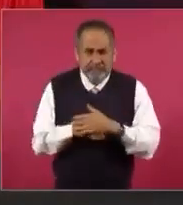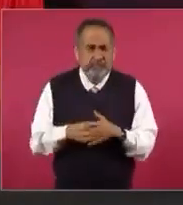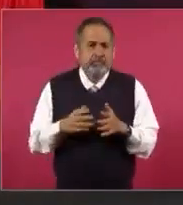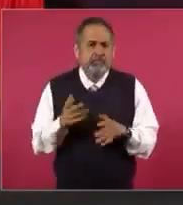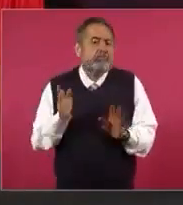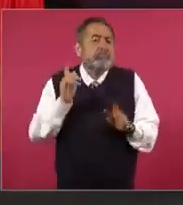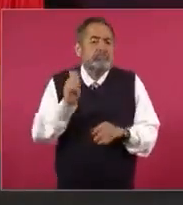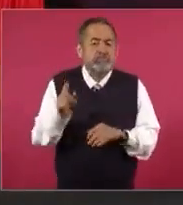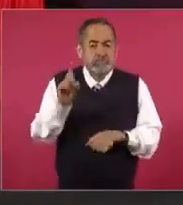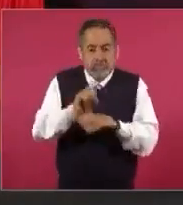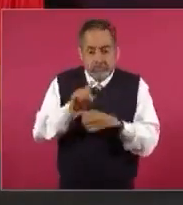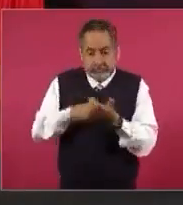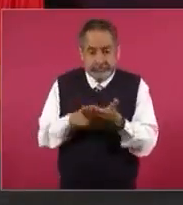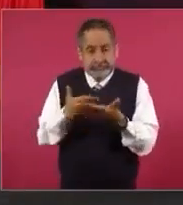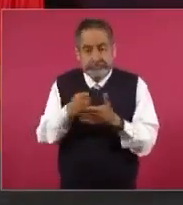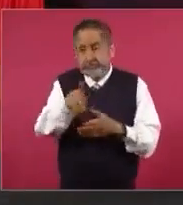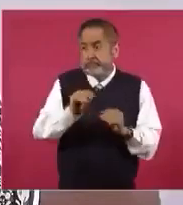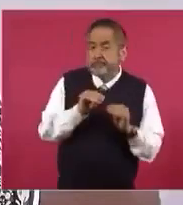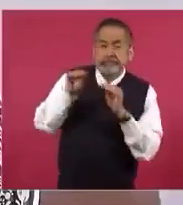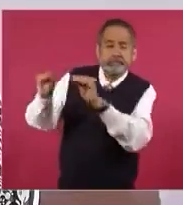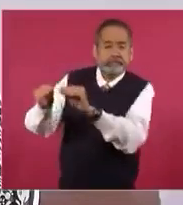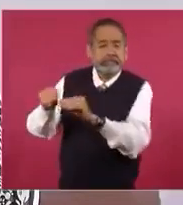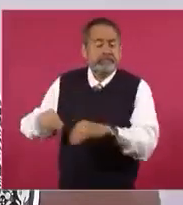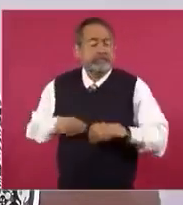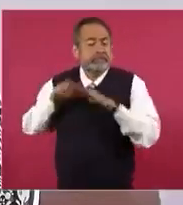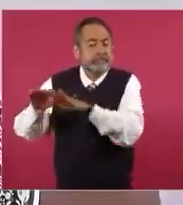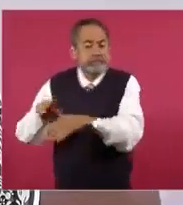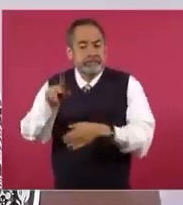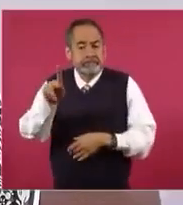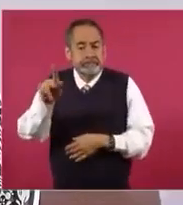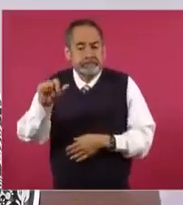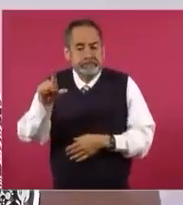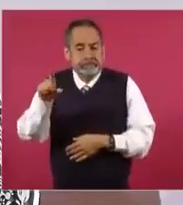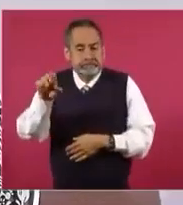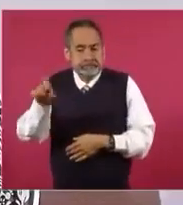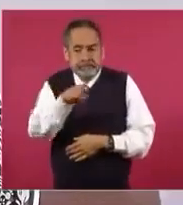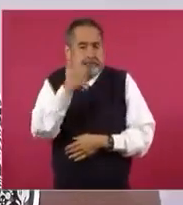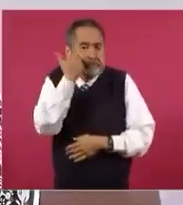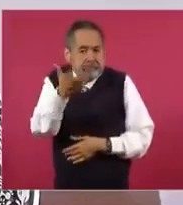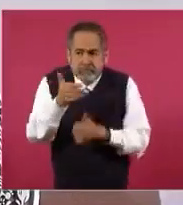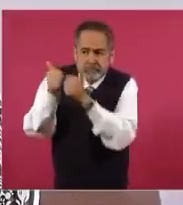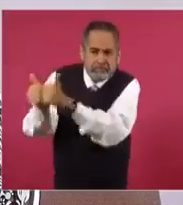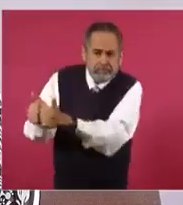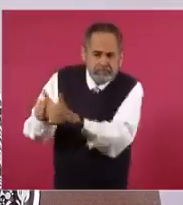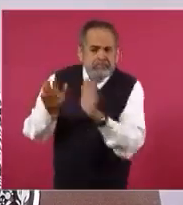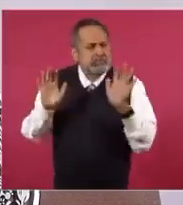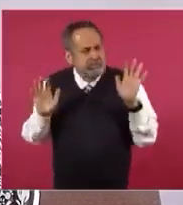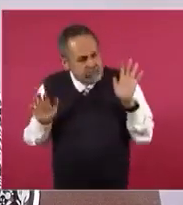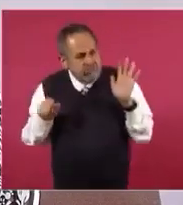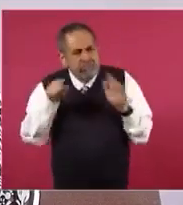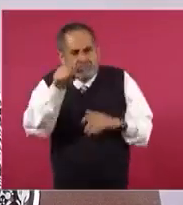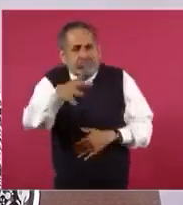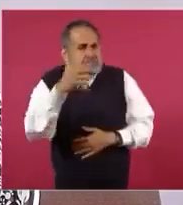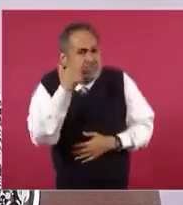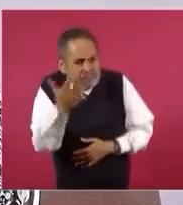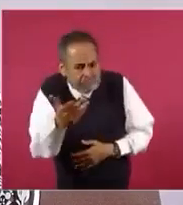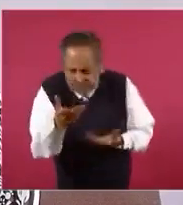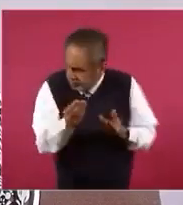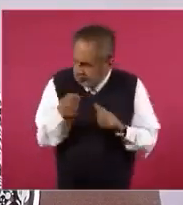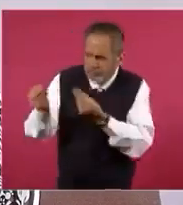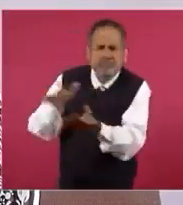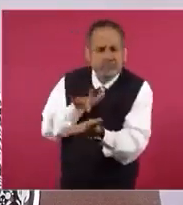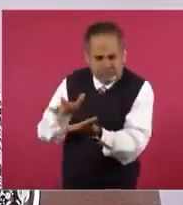a Palenque y es donde él quiere estar, y yo lo he apoyado muchísimo porque él debe estar donde quiere estar,